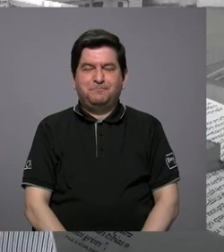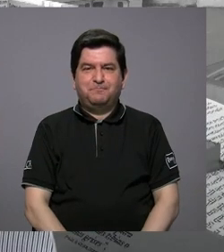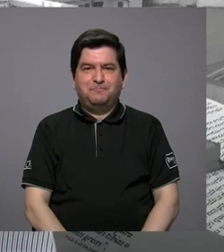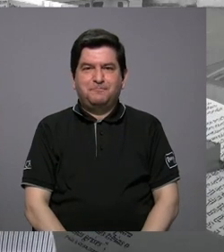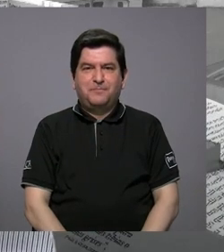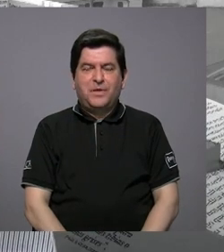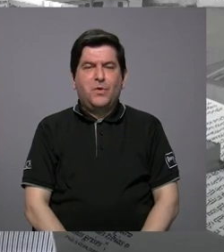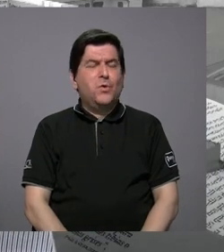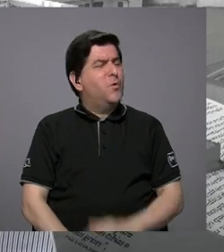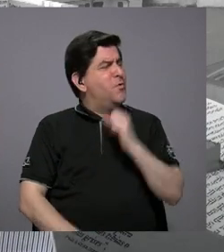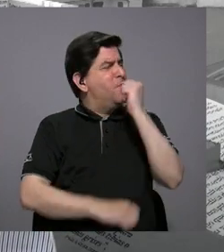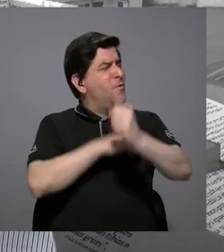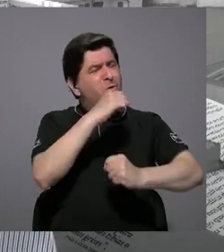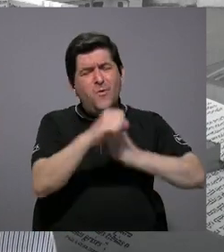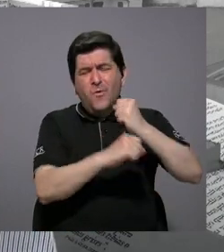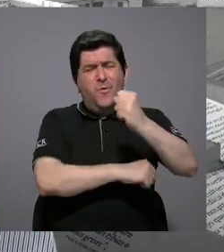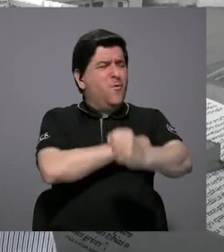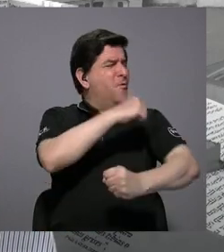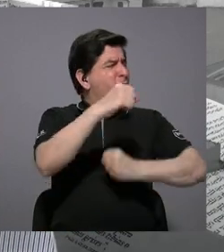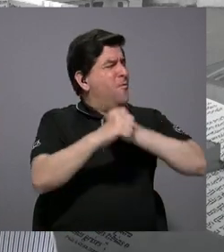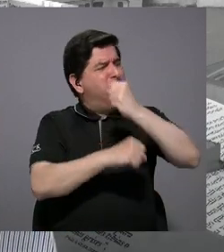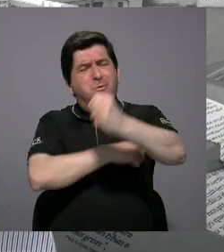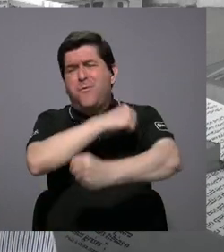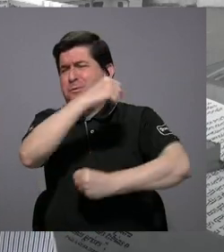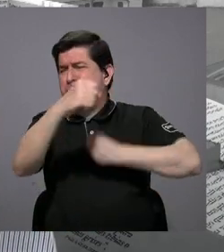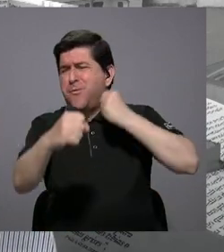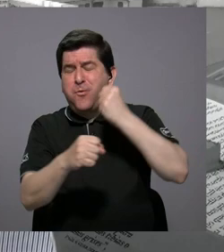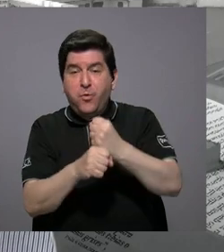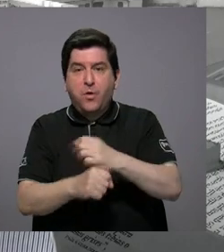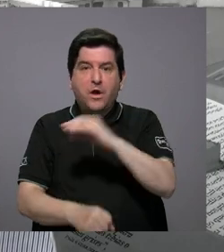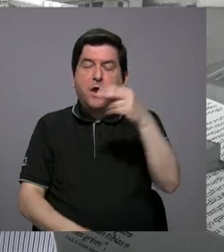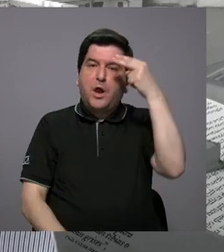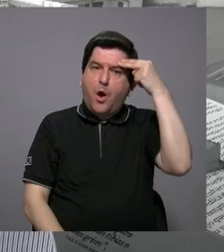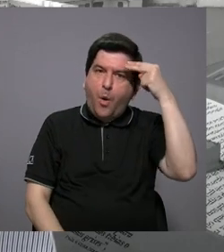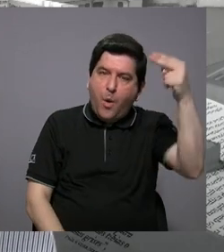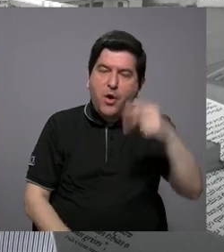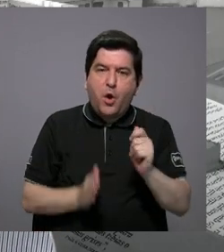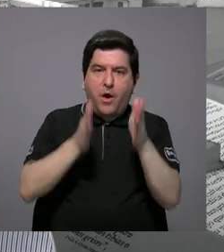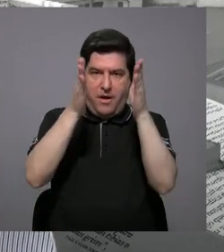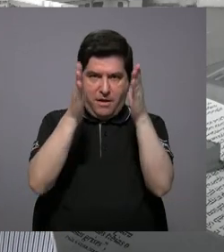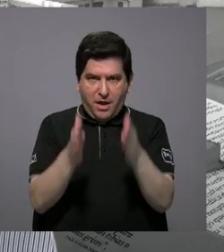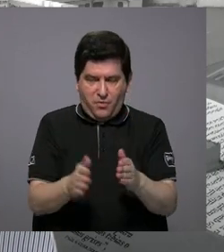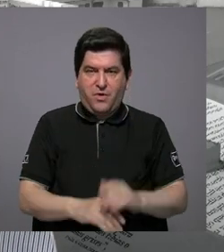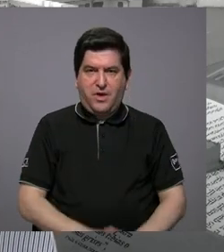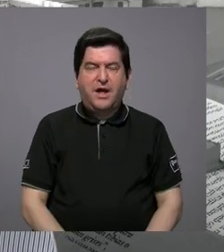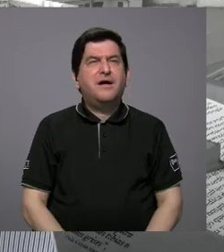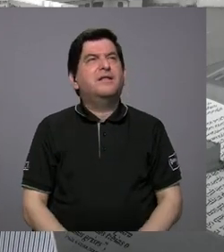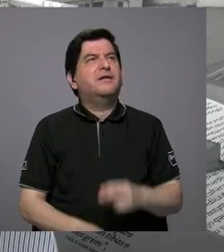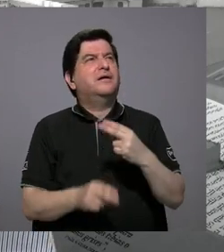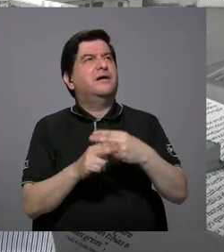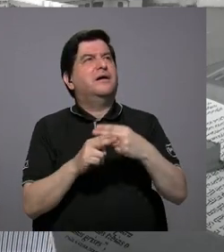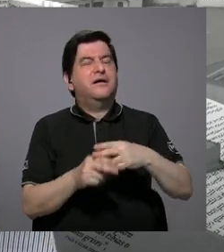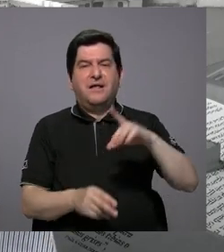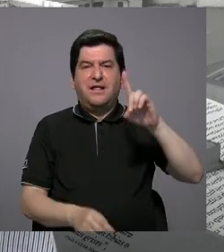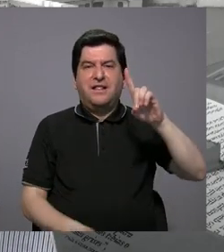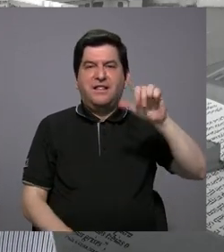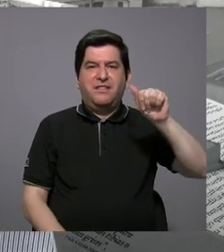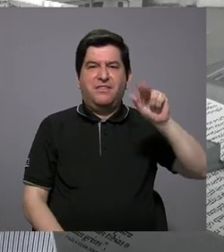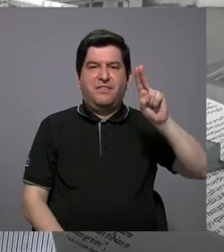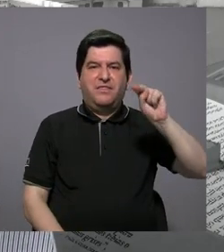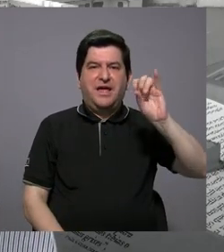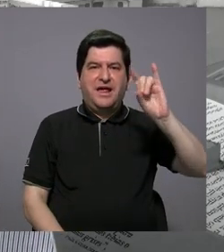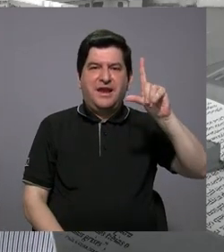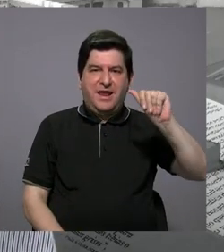costó muchos años, muchos años, y hay que darle el mérito a la abogada, ¿cómo se llama?, Daniela Ávila, que